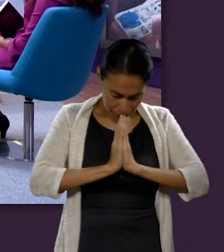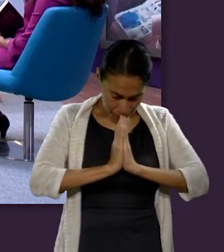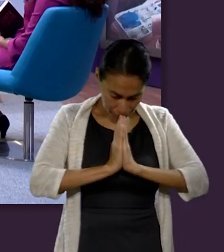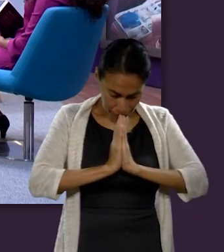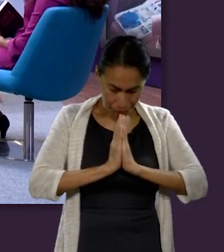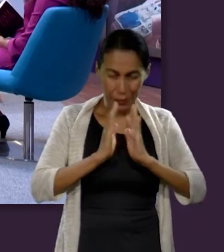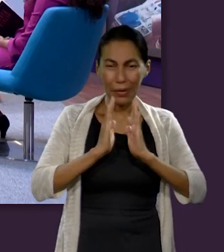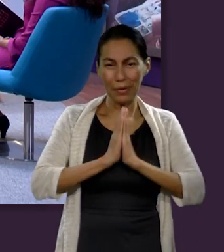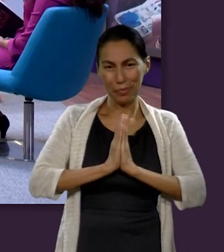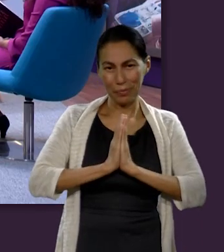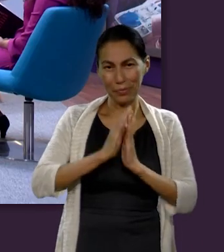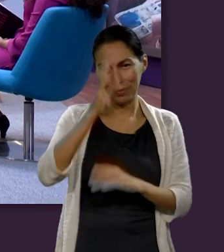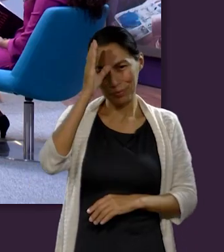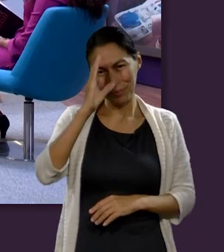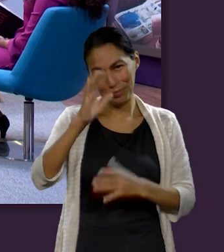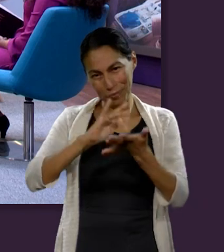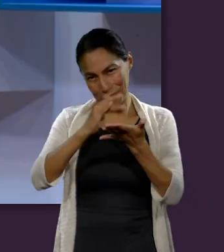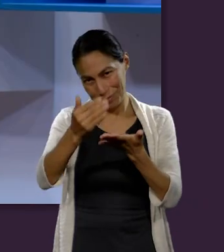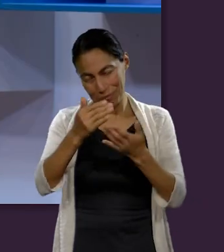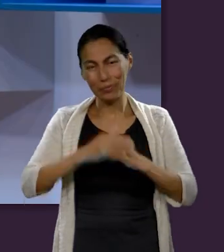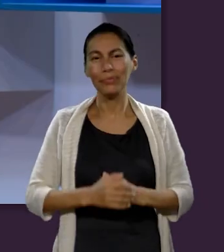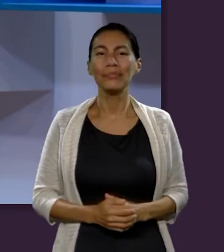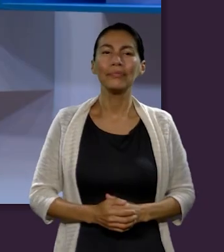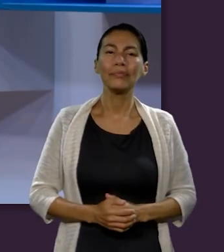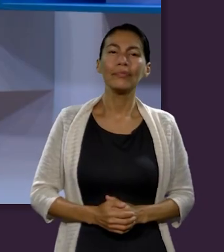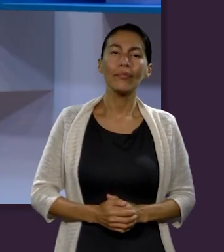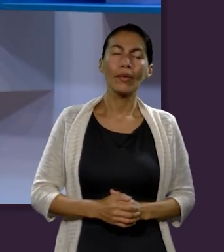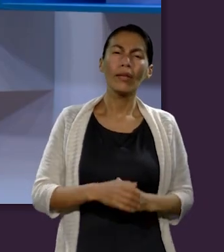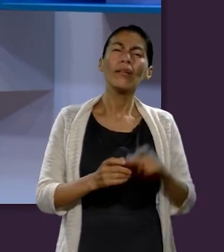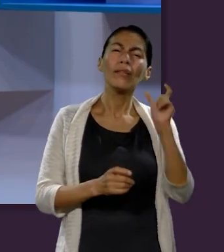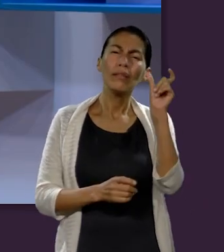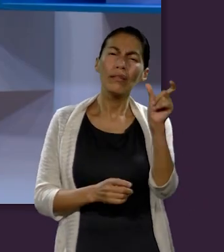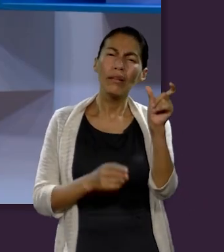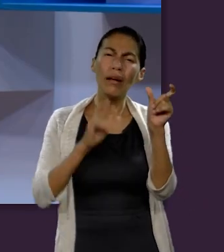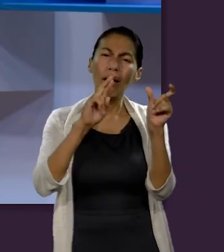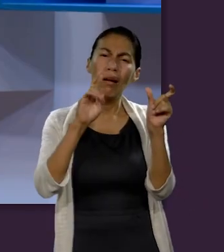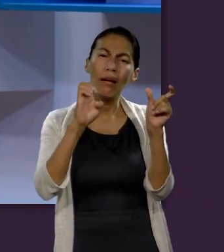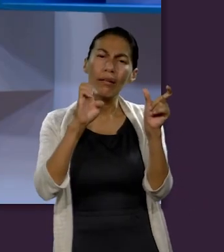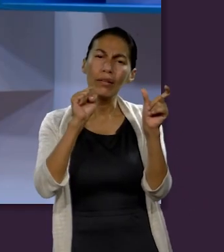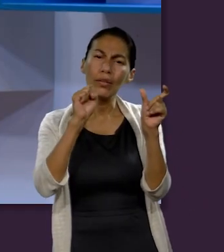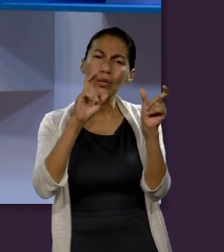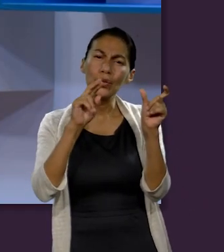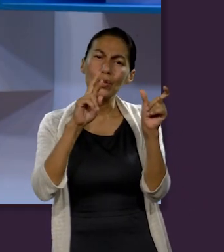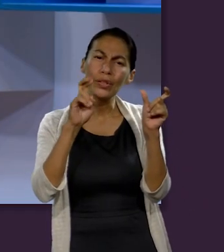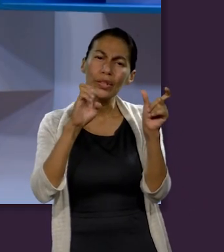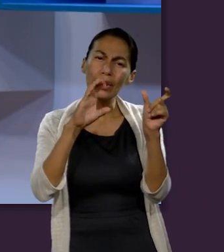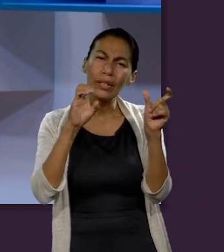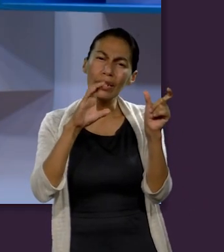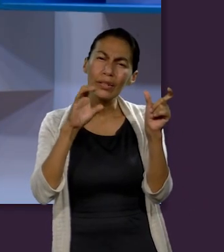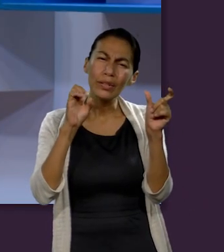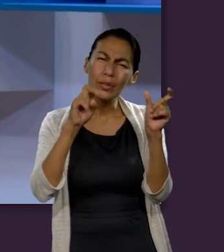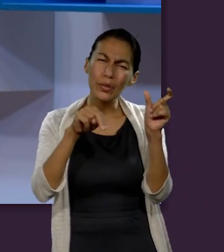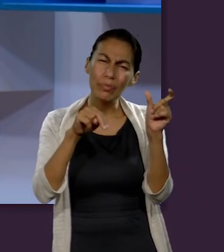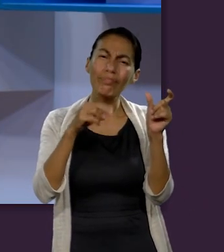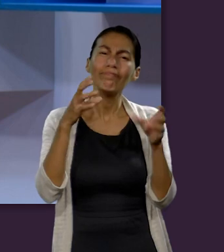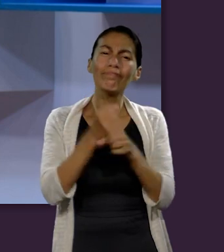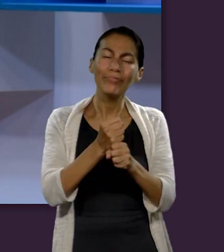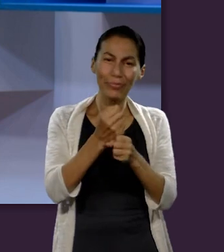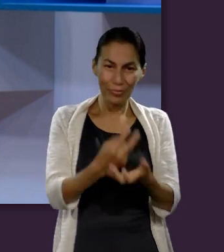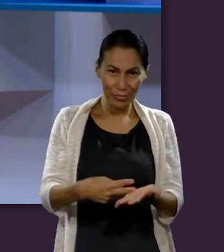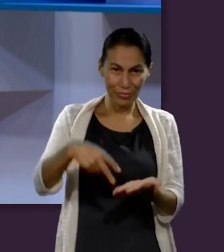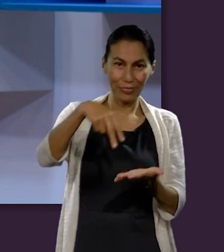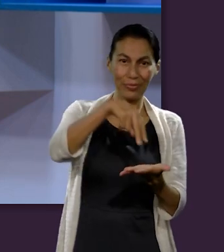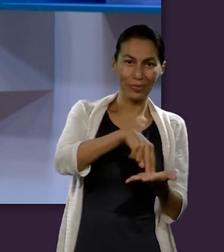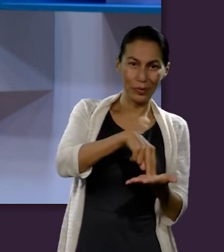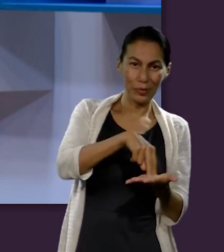Amén. Muchas gracias, Chiprián. Entonces, el término resurrección engloba esperanza para algunos,